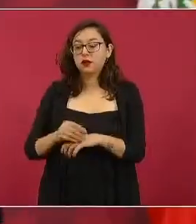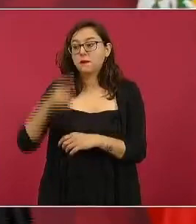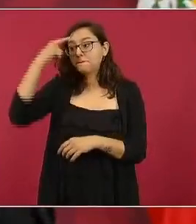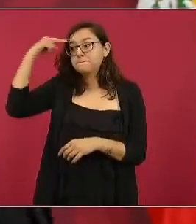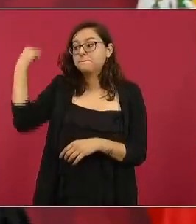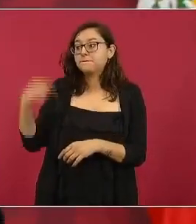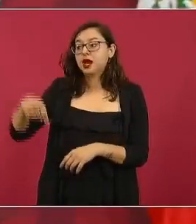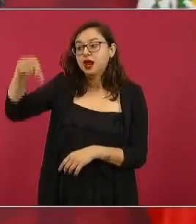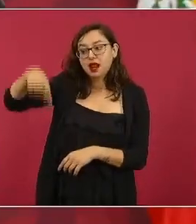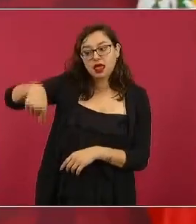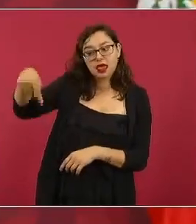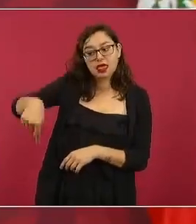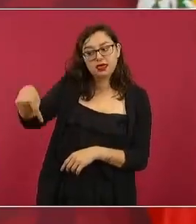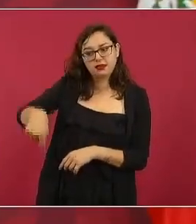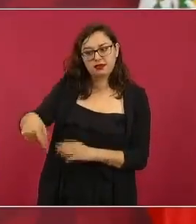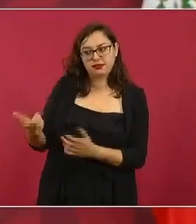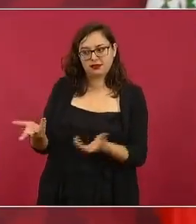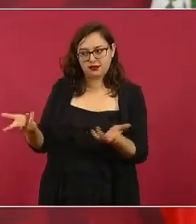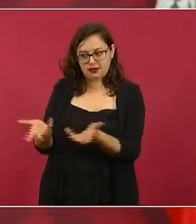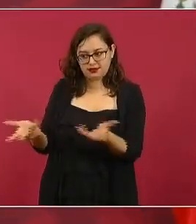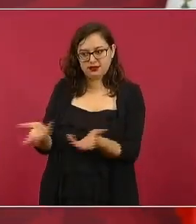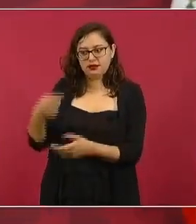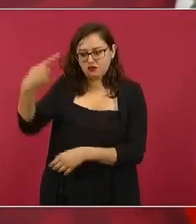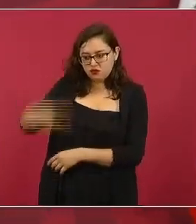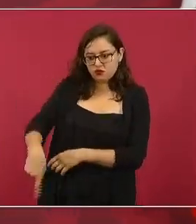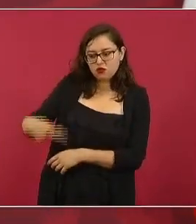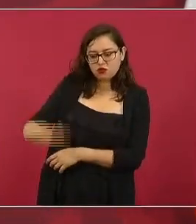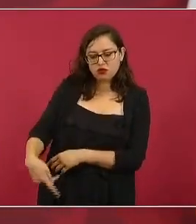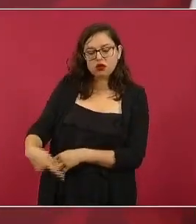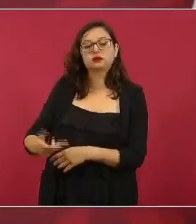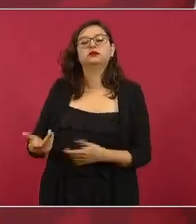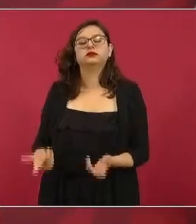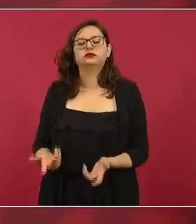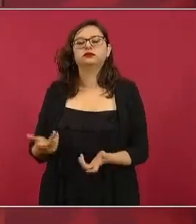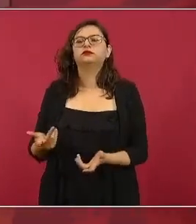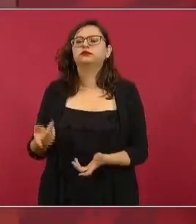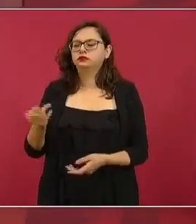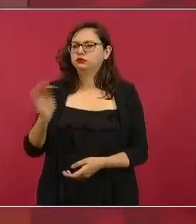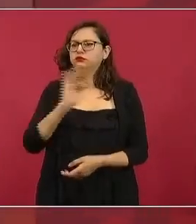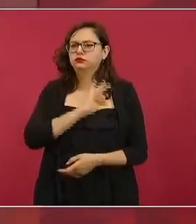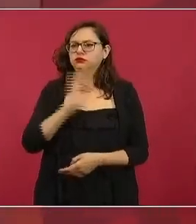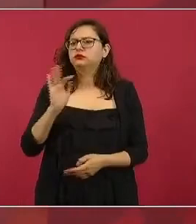que puedan tener un puerto